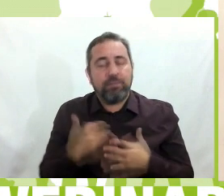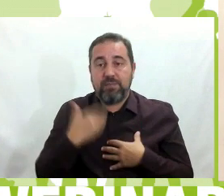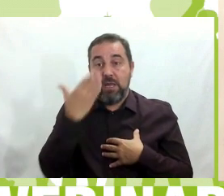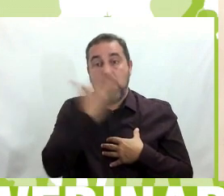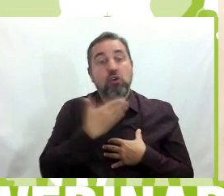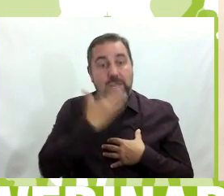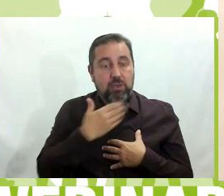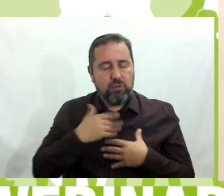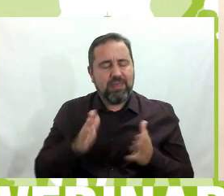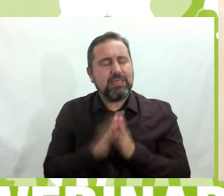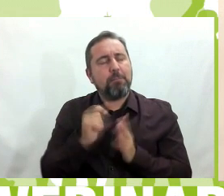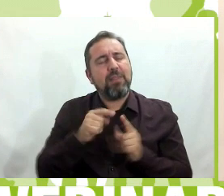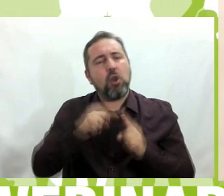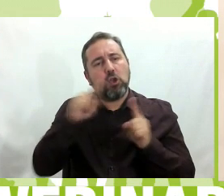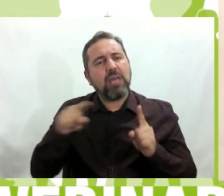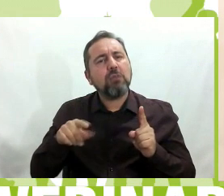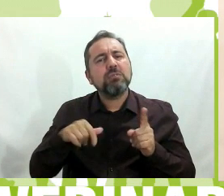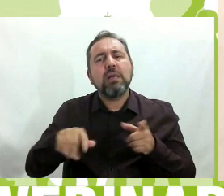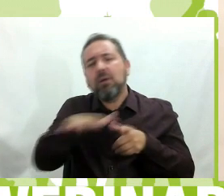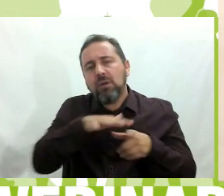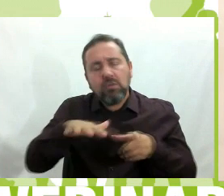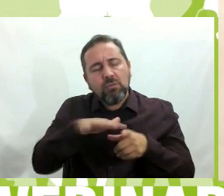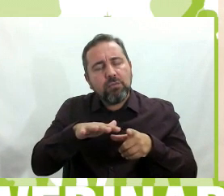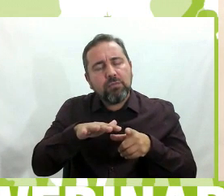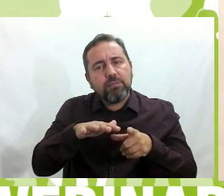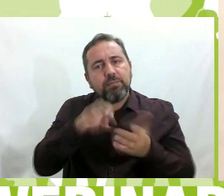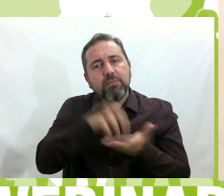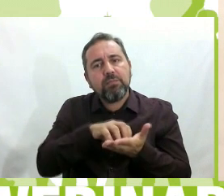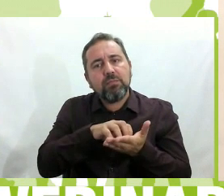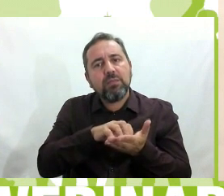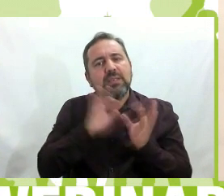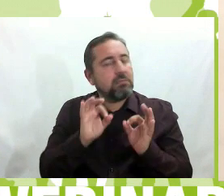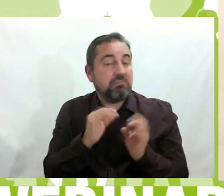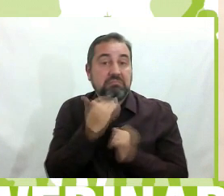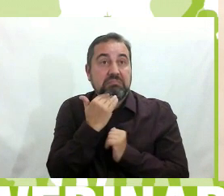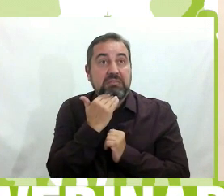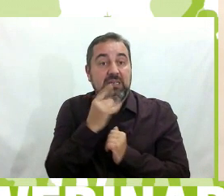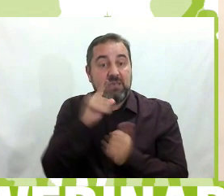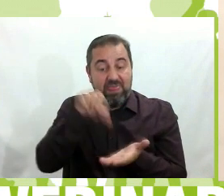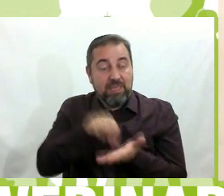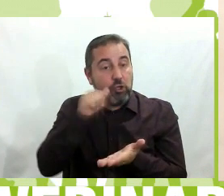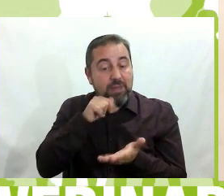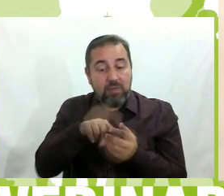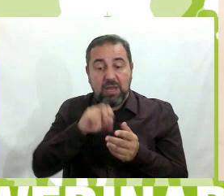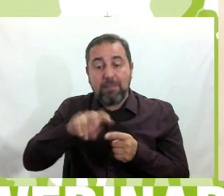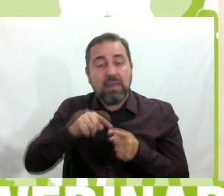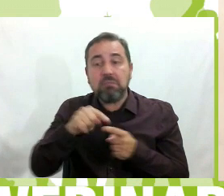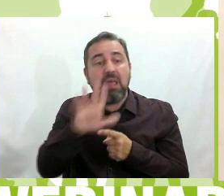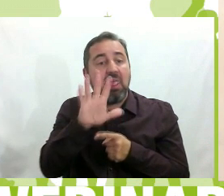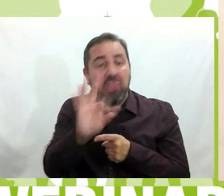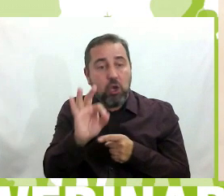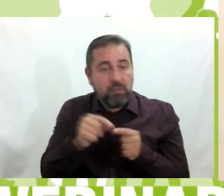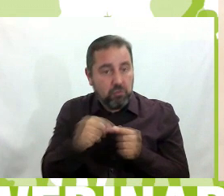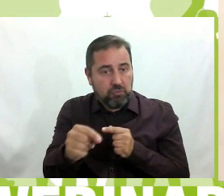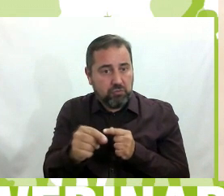de los Arcos es un colegio situado a cinco minutos escasos del centro de Oviedo, caminando. No está